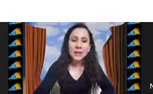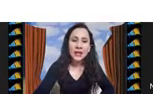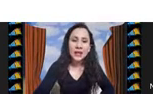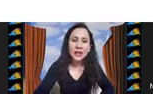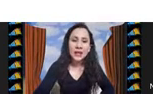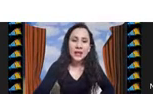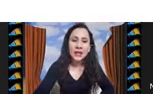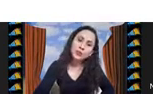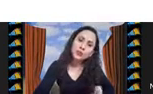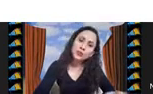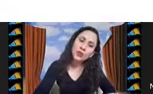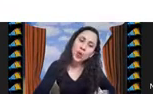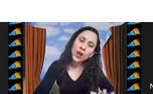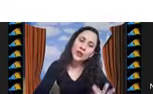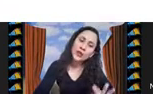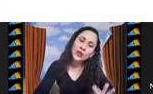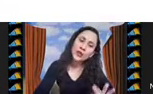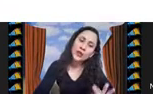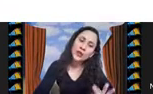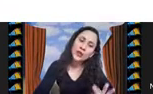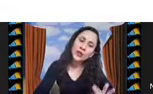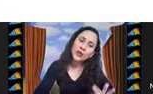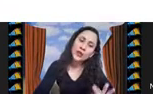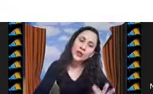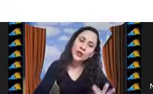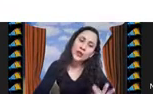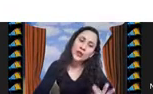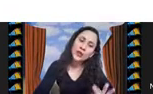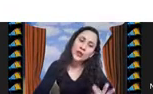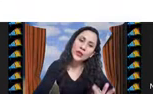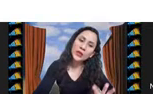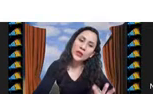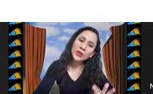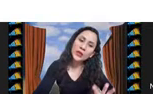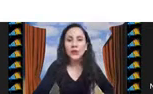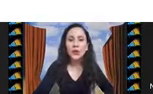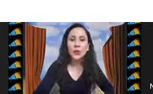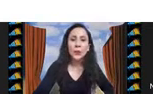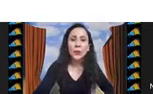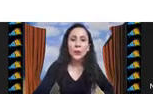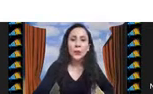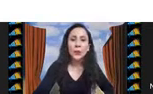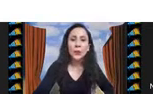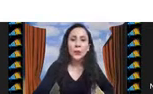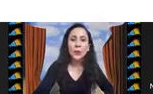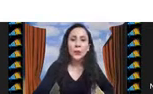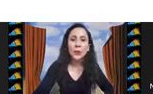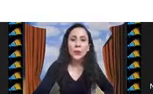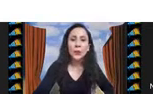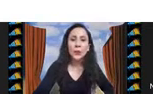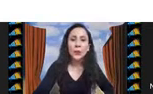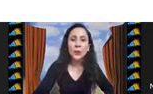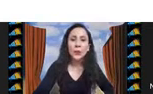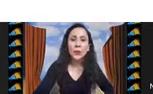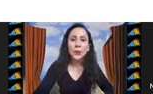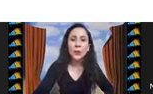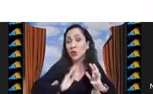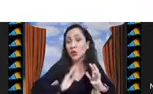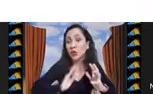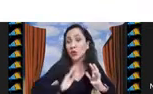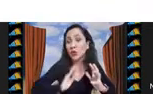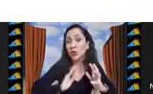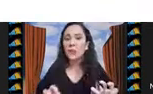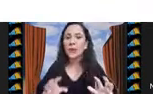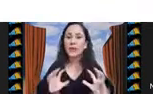Ahora, cuando ya estamos hablando de un problema en específico, por ejemplo, el problema de